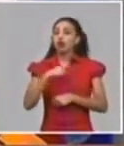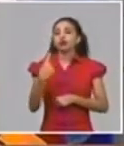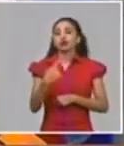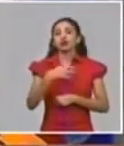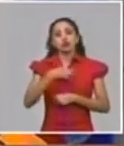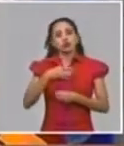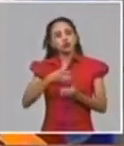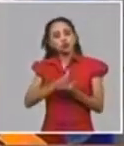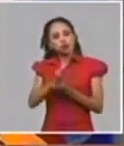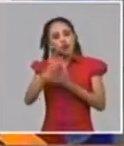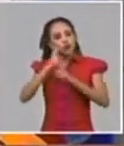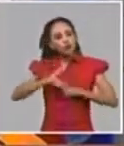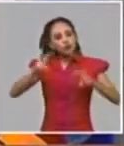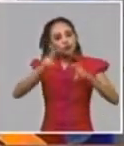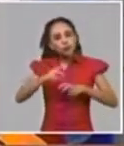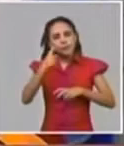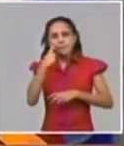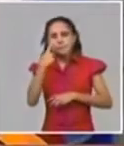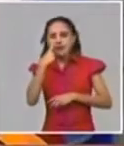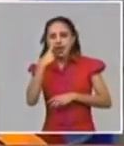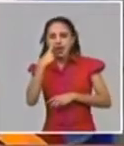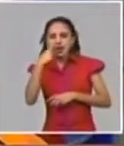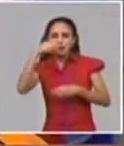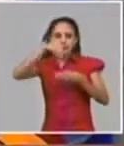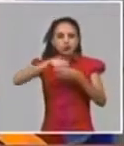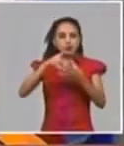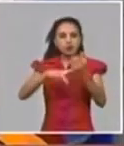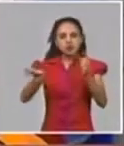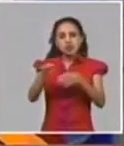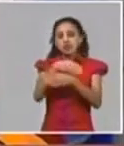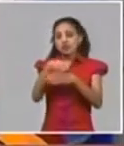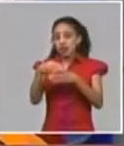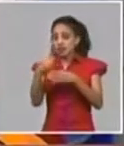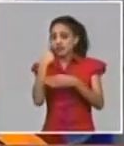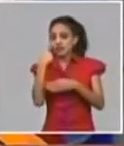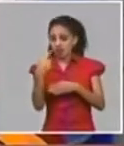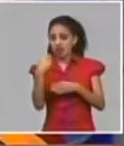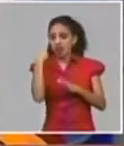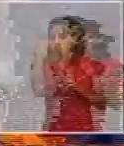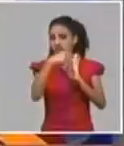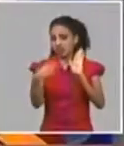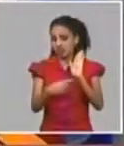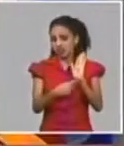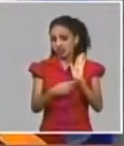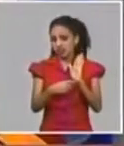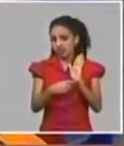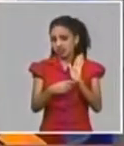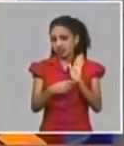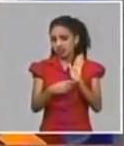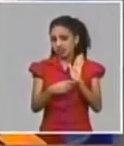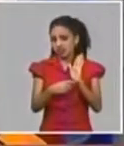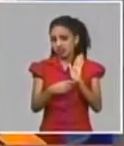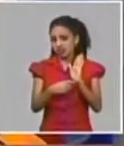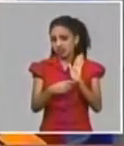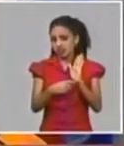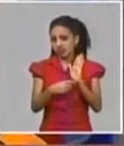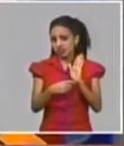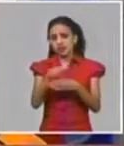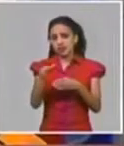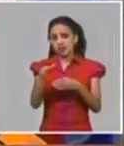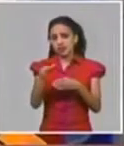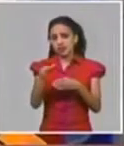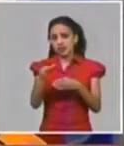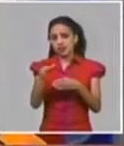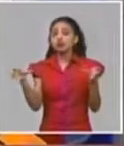seguir buscando verán las provincias cómo se comportan de manera diferente en este indicador hay un patrón de casos graves